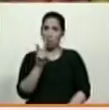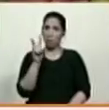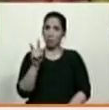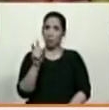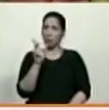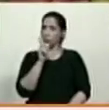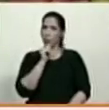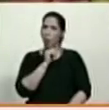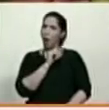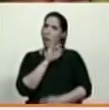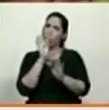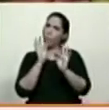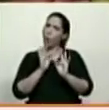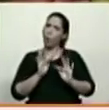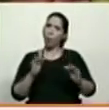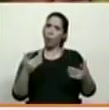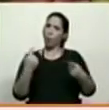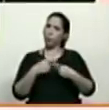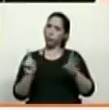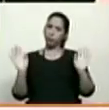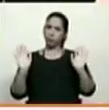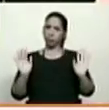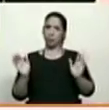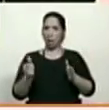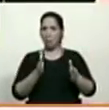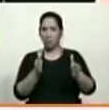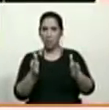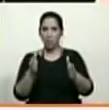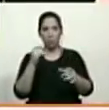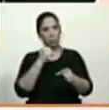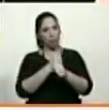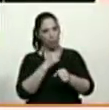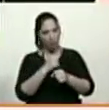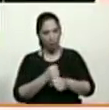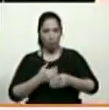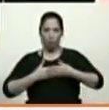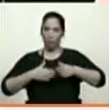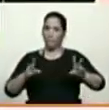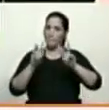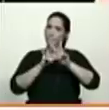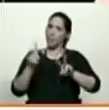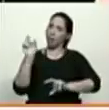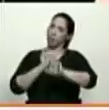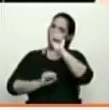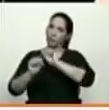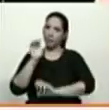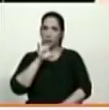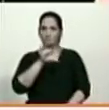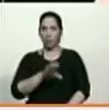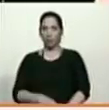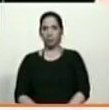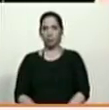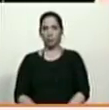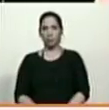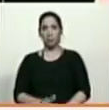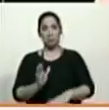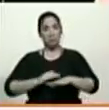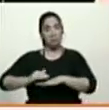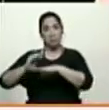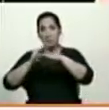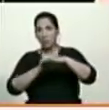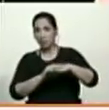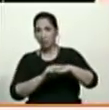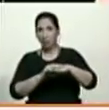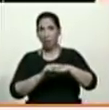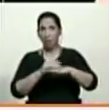hay otra, no hay otra comina, no hay otra vía. El trabajo, garantizar la paz, defender a nuestro país, y lo que ocurrirá el fin de semana